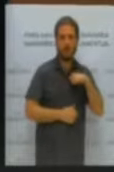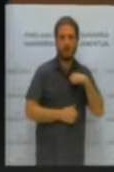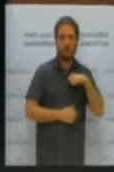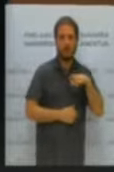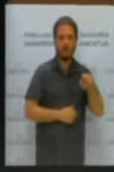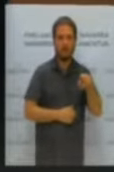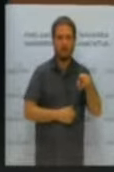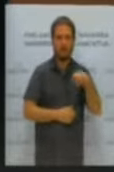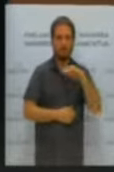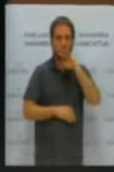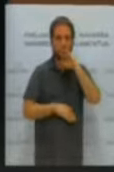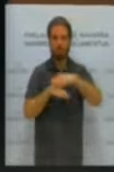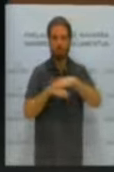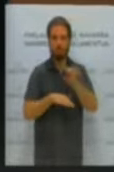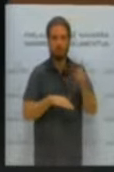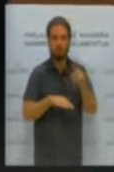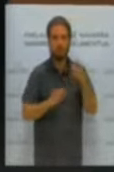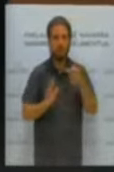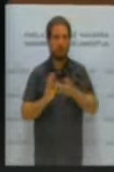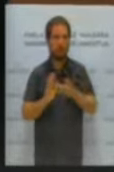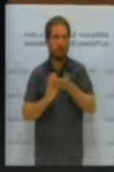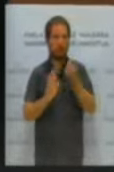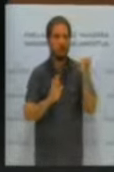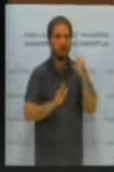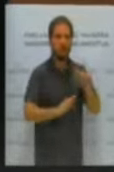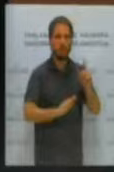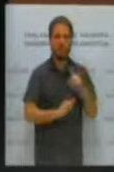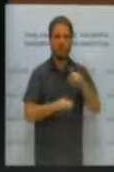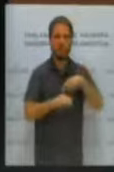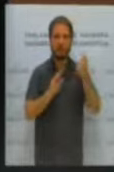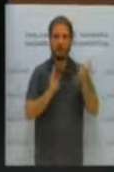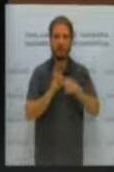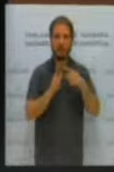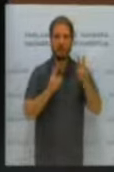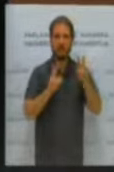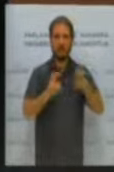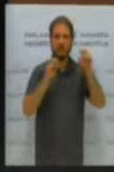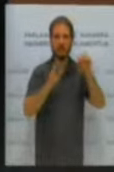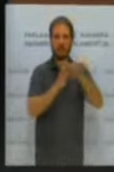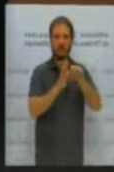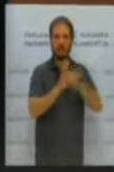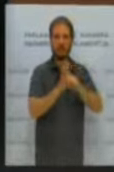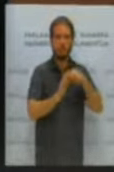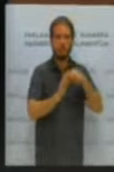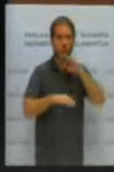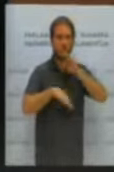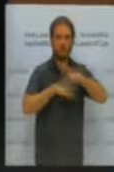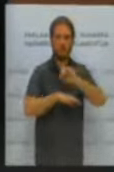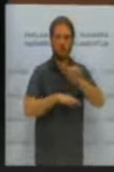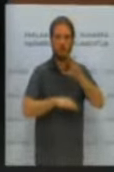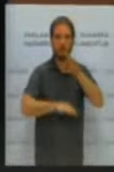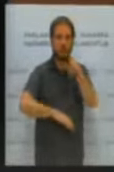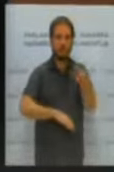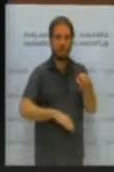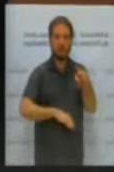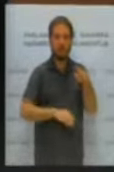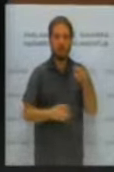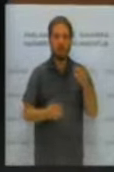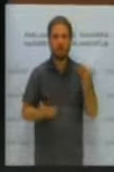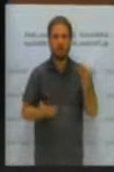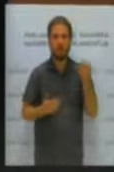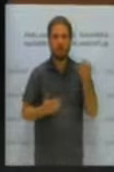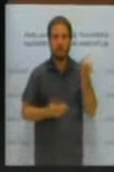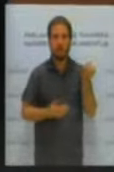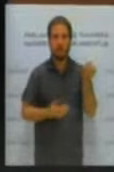cumplen o no retiran, no cumplen las legislaciones en materia de símbolos. Y por eso hay que incrementar y hay que